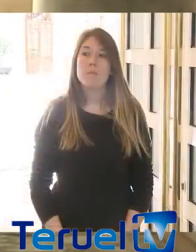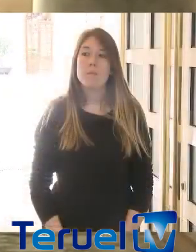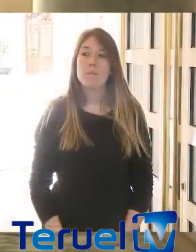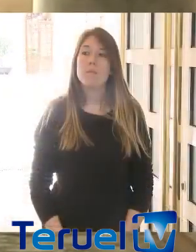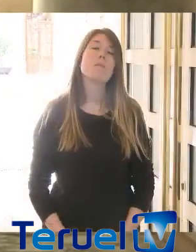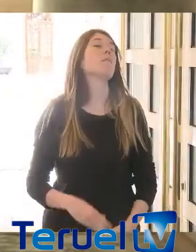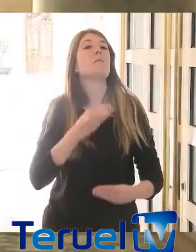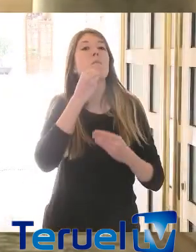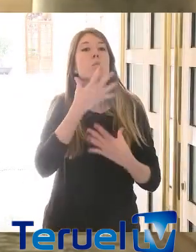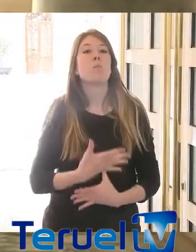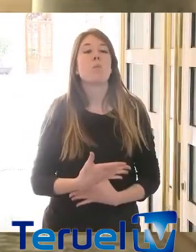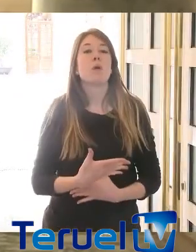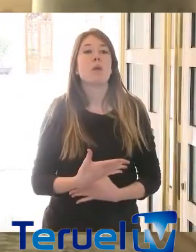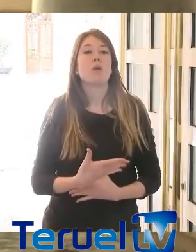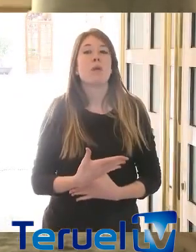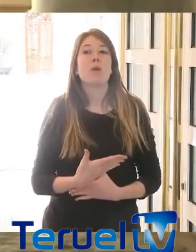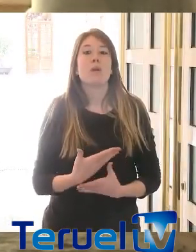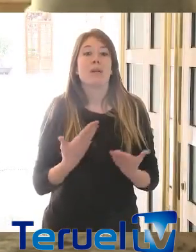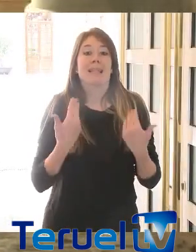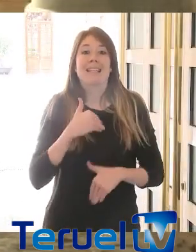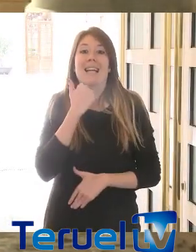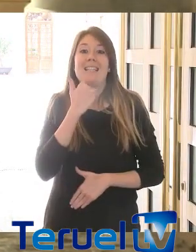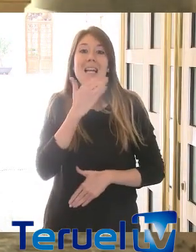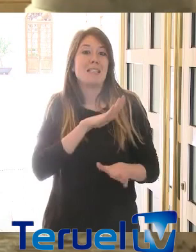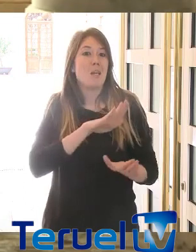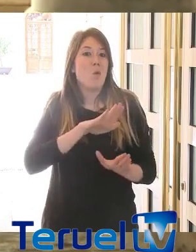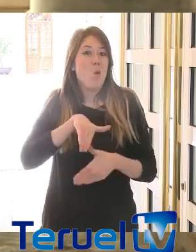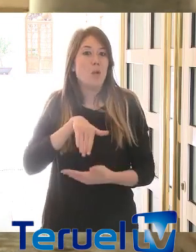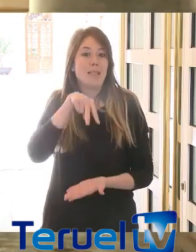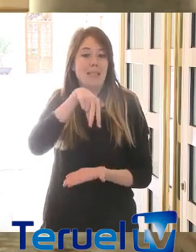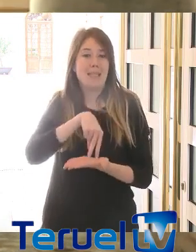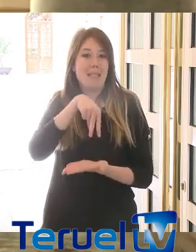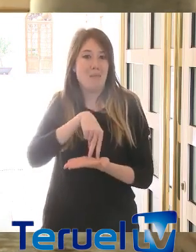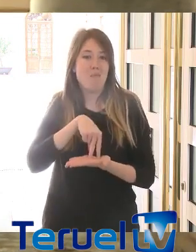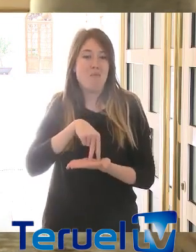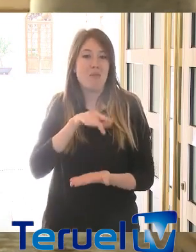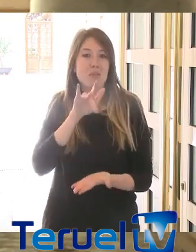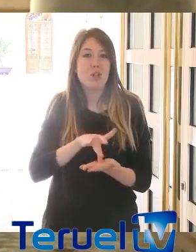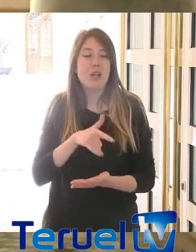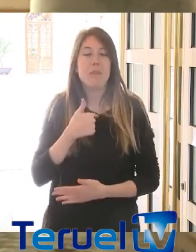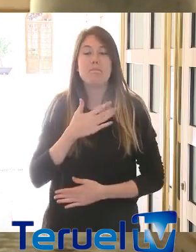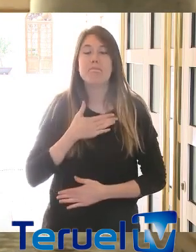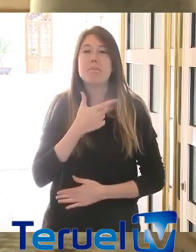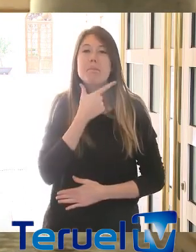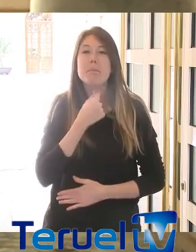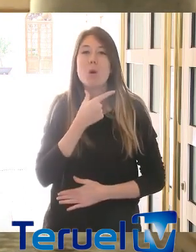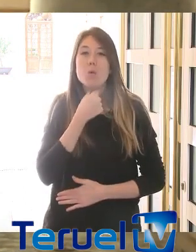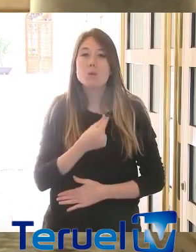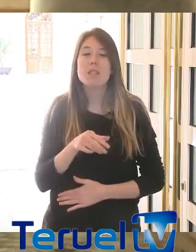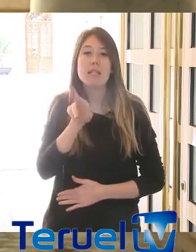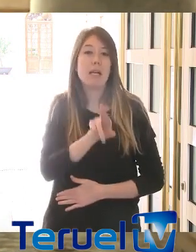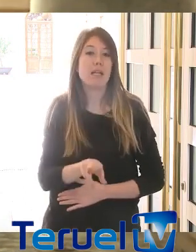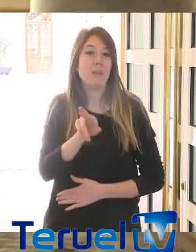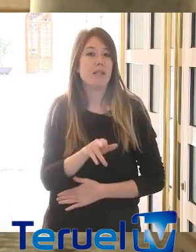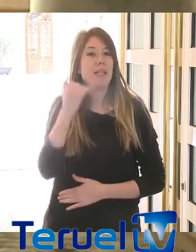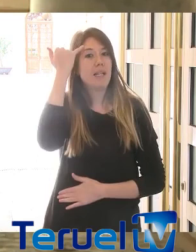Bueno, pues como ya soy de los últimos que hemos hablado, a mí simplemente me gustaría reforzar alguna de las